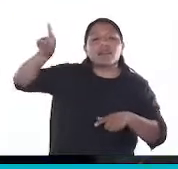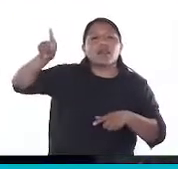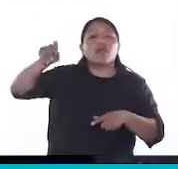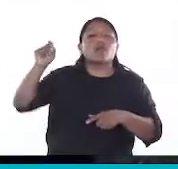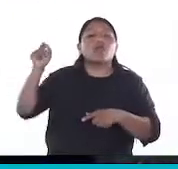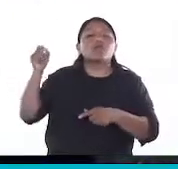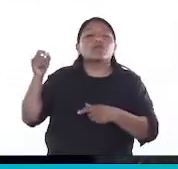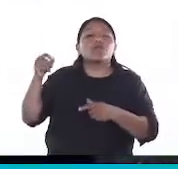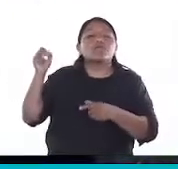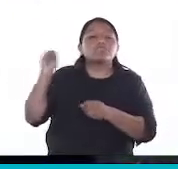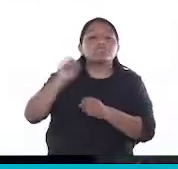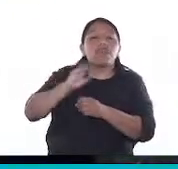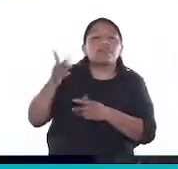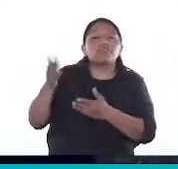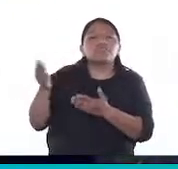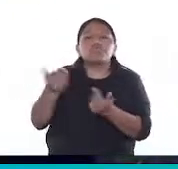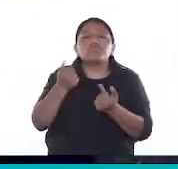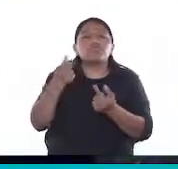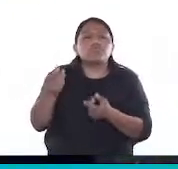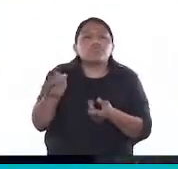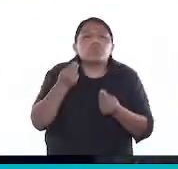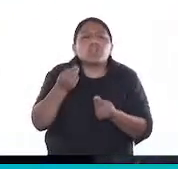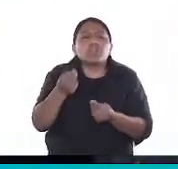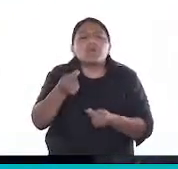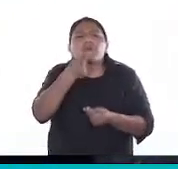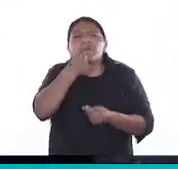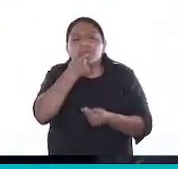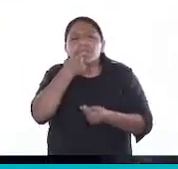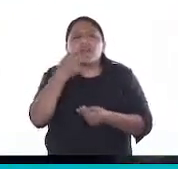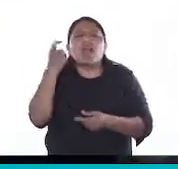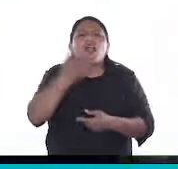sumariar para ver por qué habían chiflado al gobernador Kicillof.